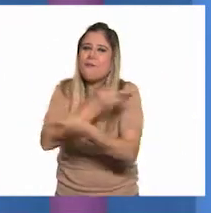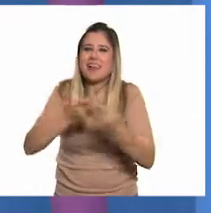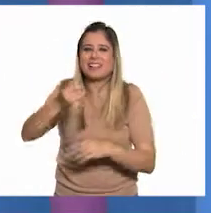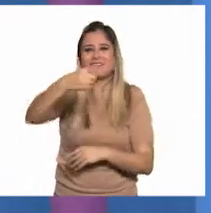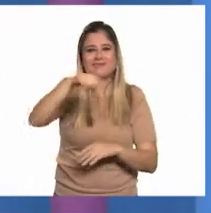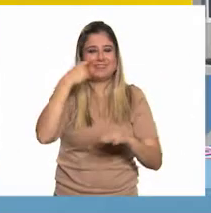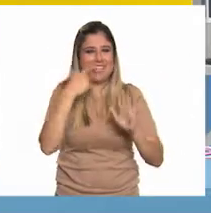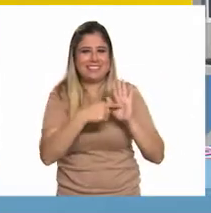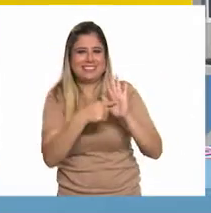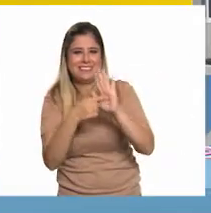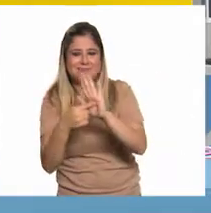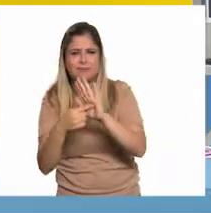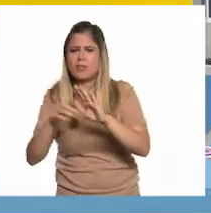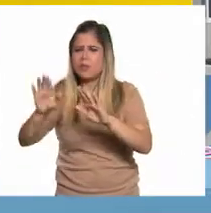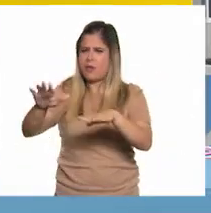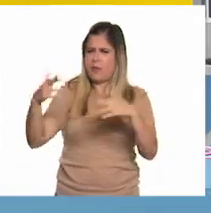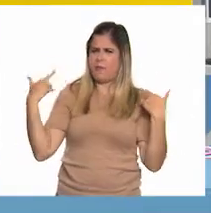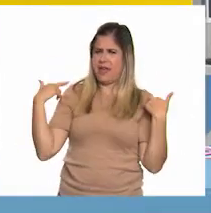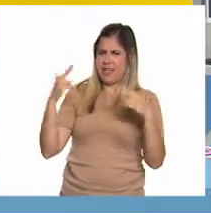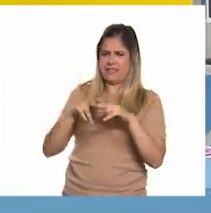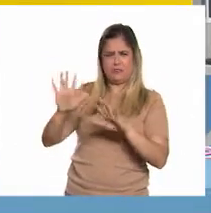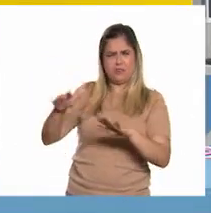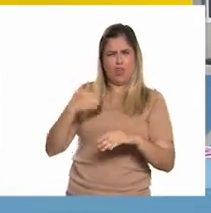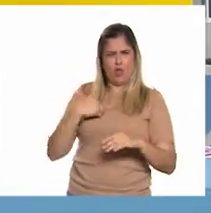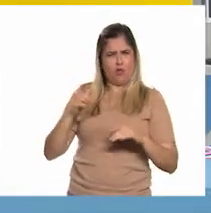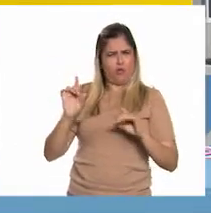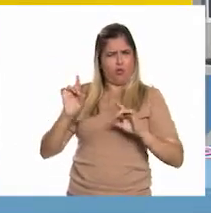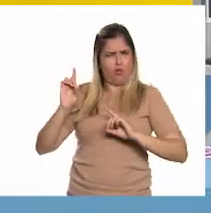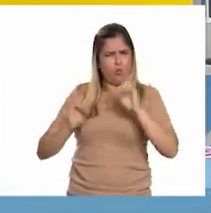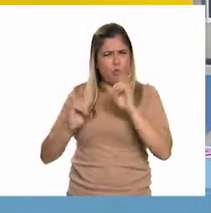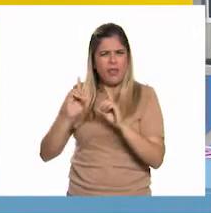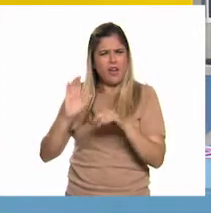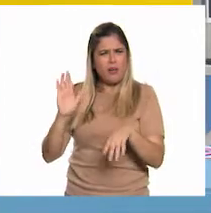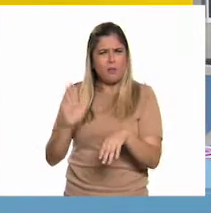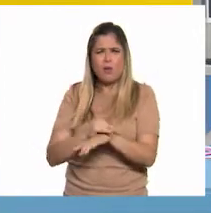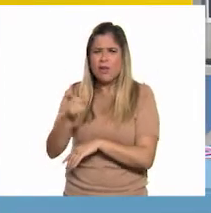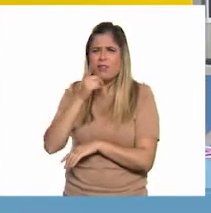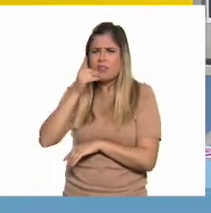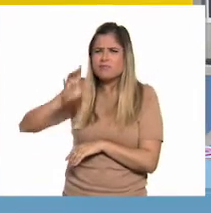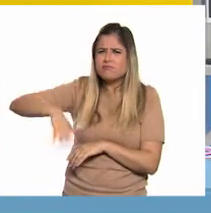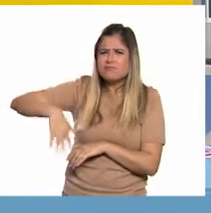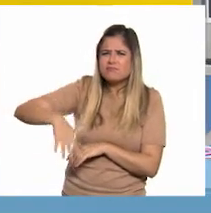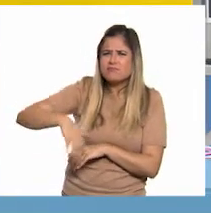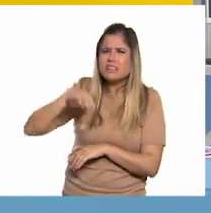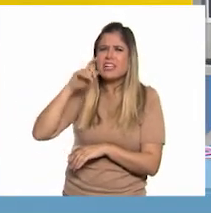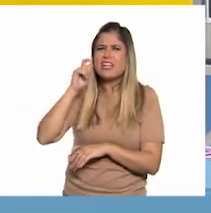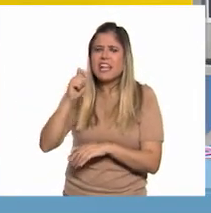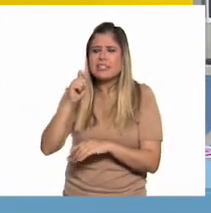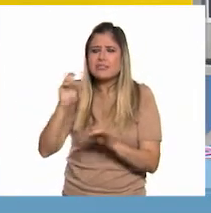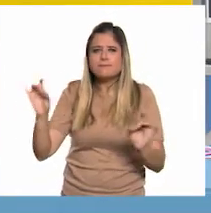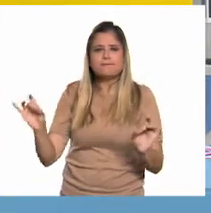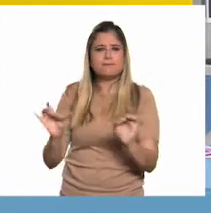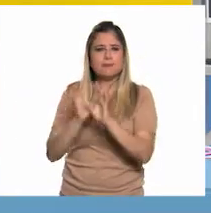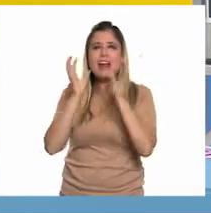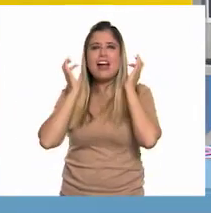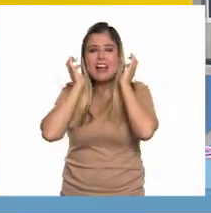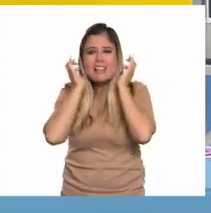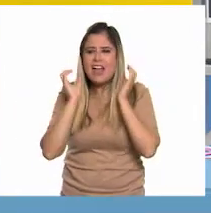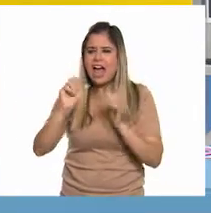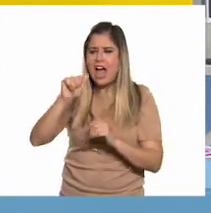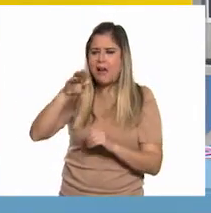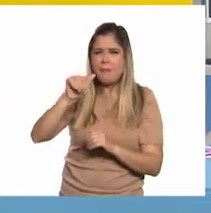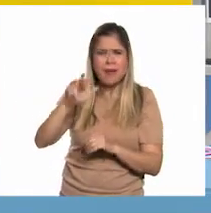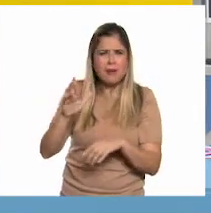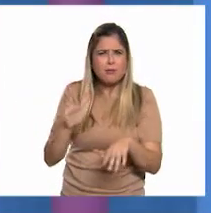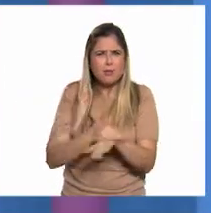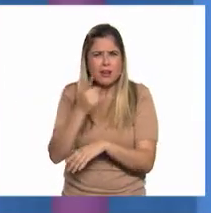nosotros. A propósito, maestro, me surgió la duda. ¿Por qué dijo que era una gran coincidencia lo de los aretes de mi abuelita y la